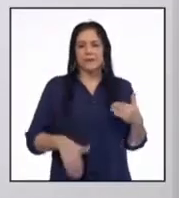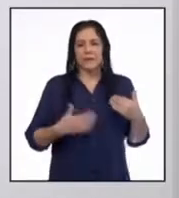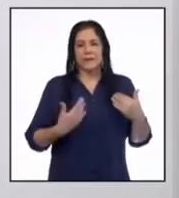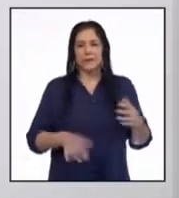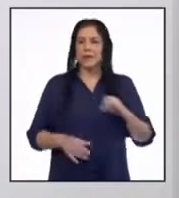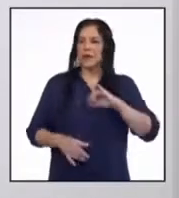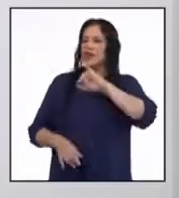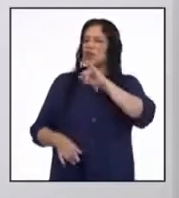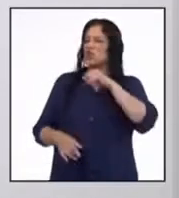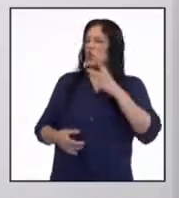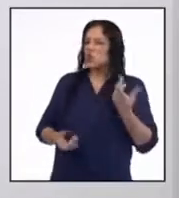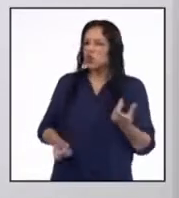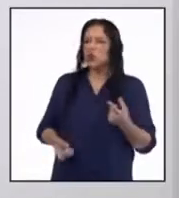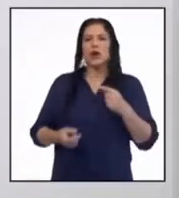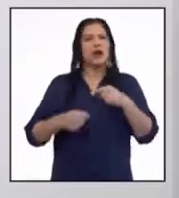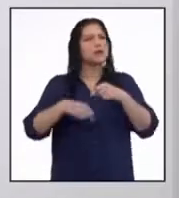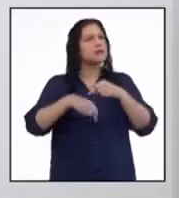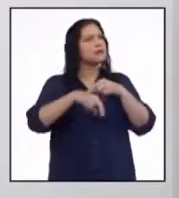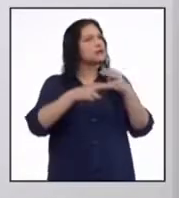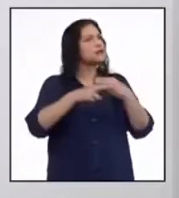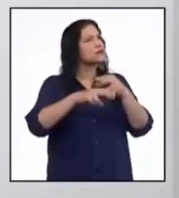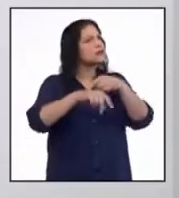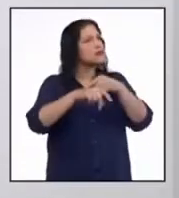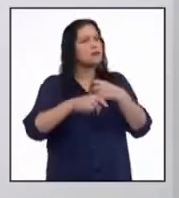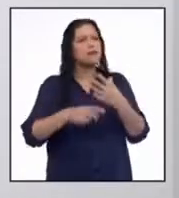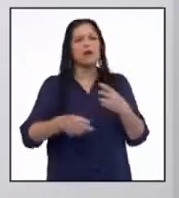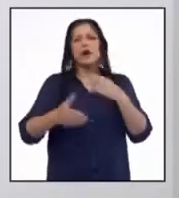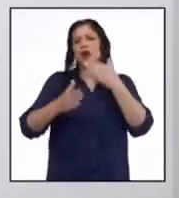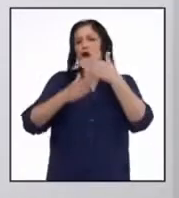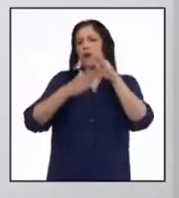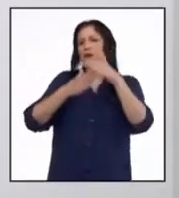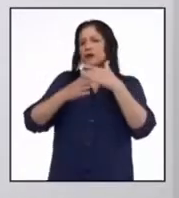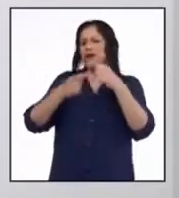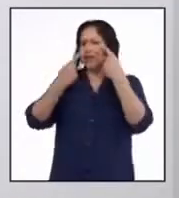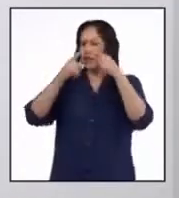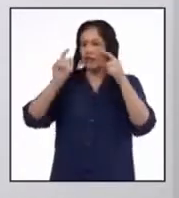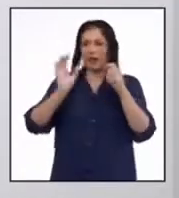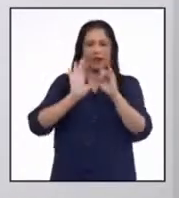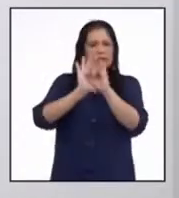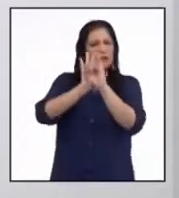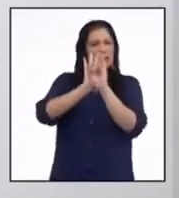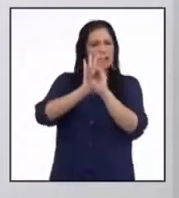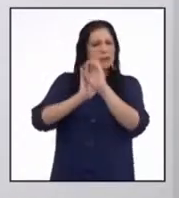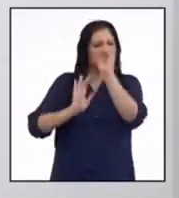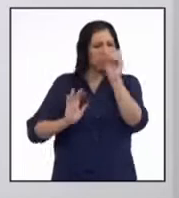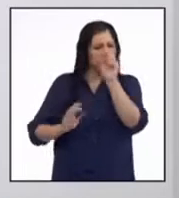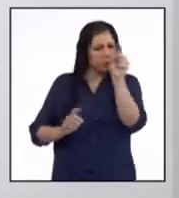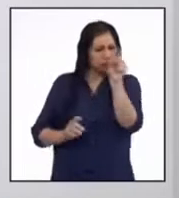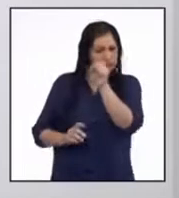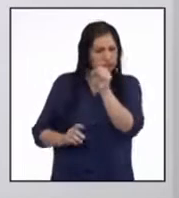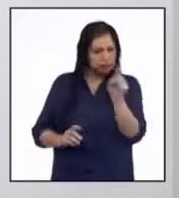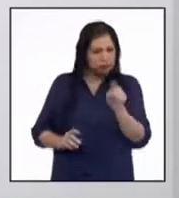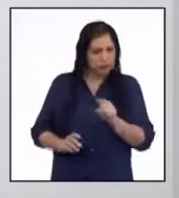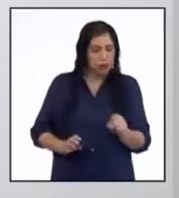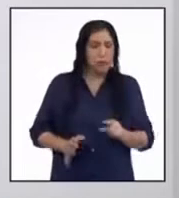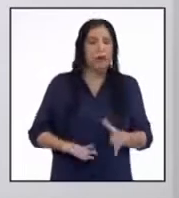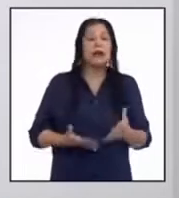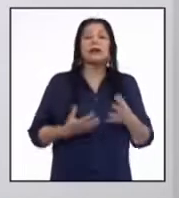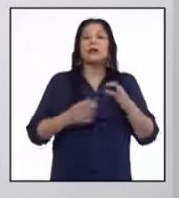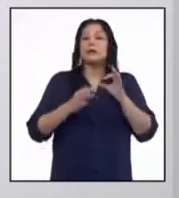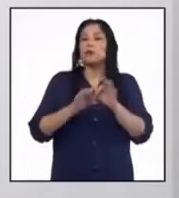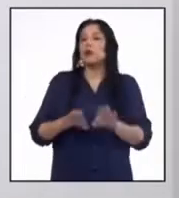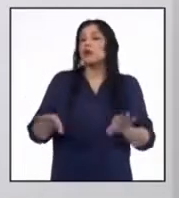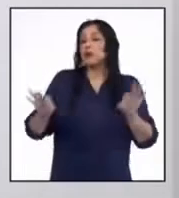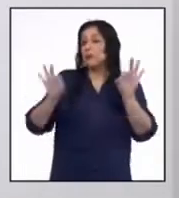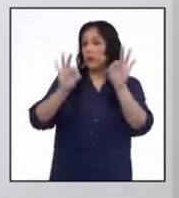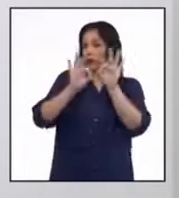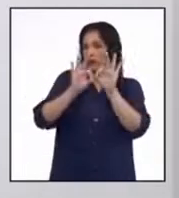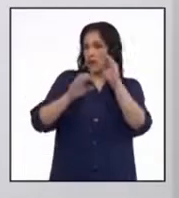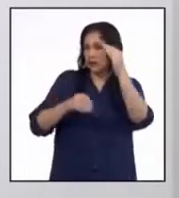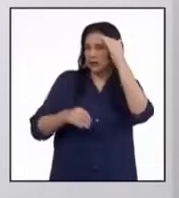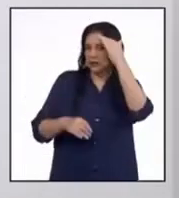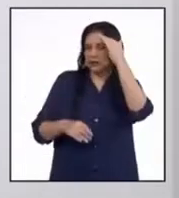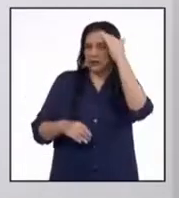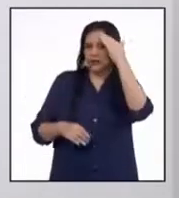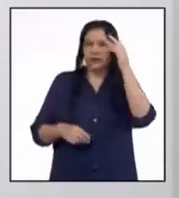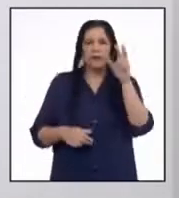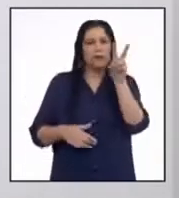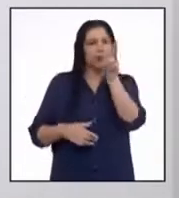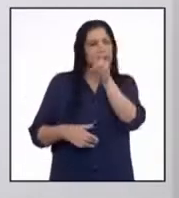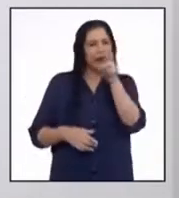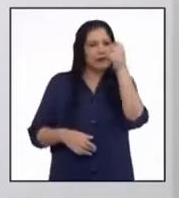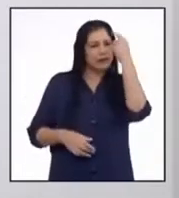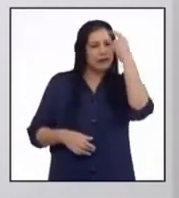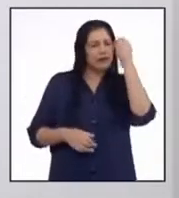Junior, hace un momento nos compartiste una variedad de gráficos estadísticos. Es muy importante saber darle